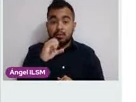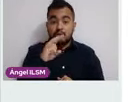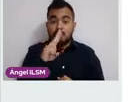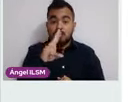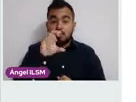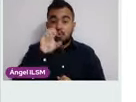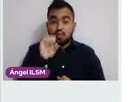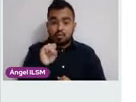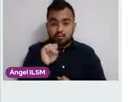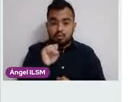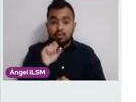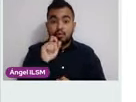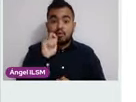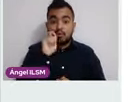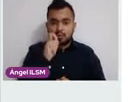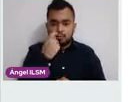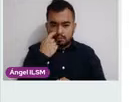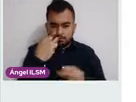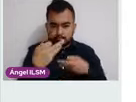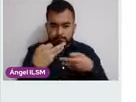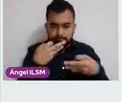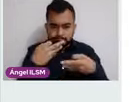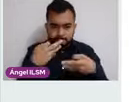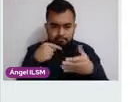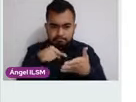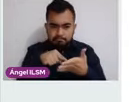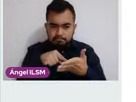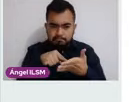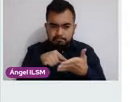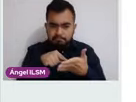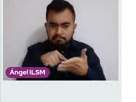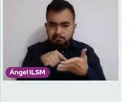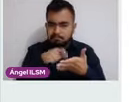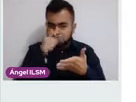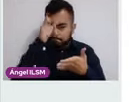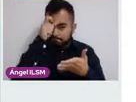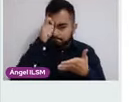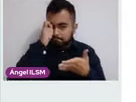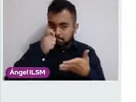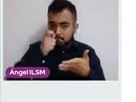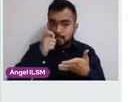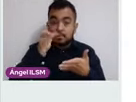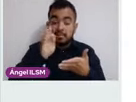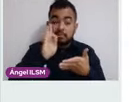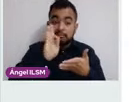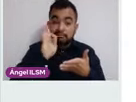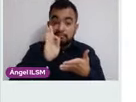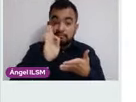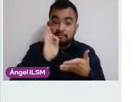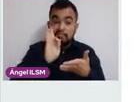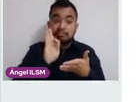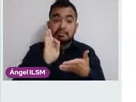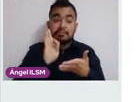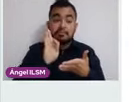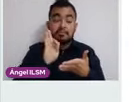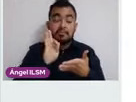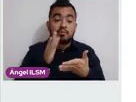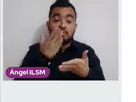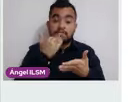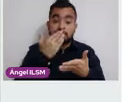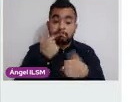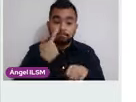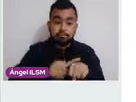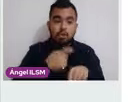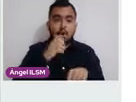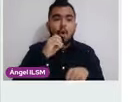insignificado indeterminado. Aquí hay una línea media. Puede ser que sea negativo o que encontremos una lesión escamosa.